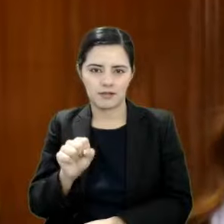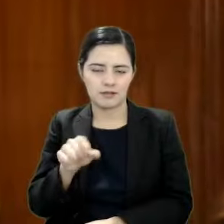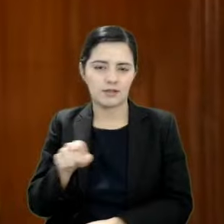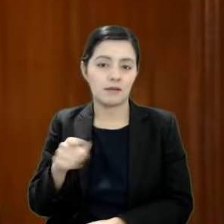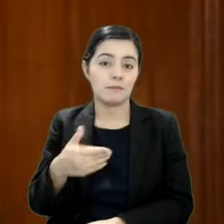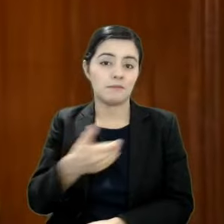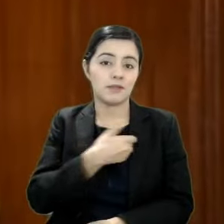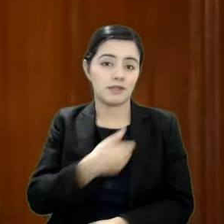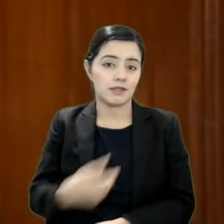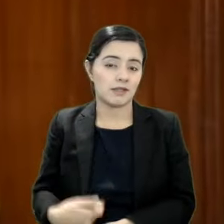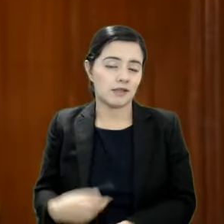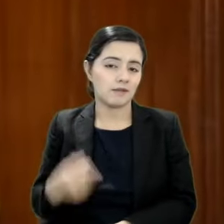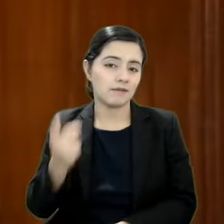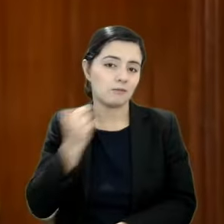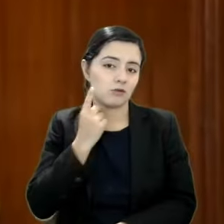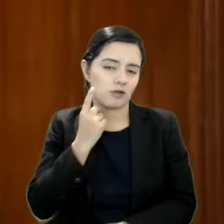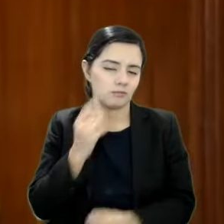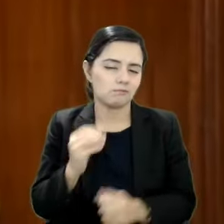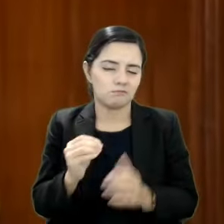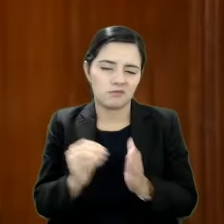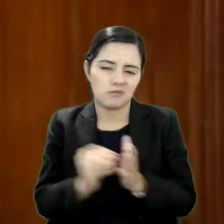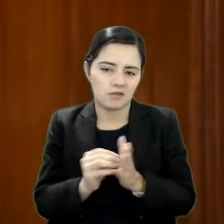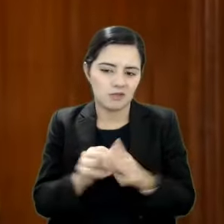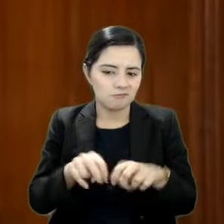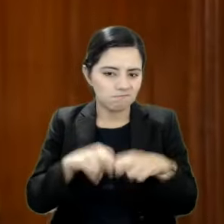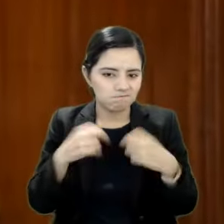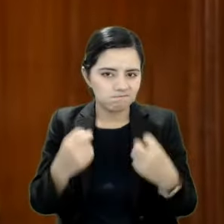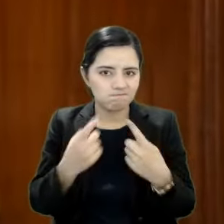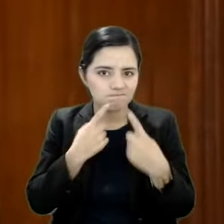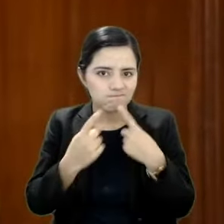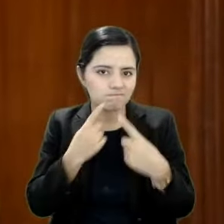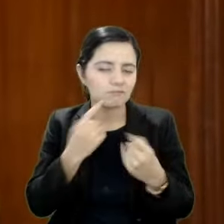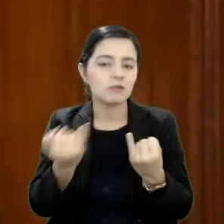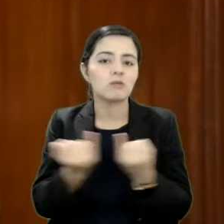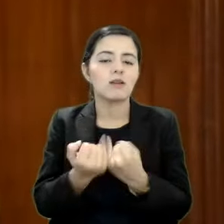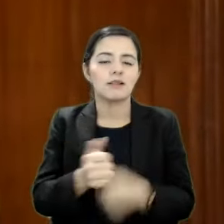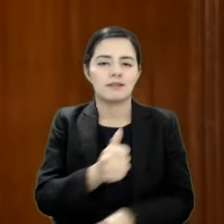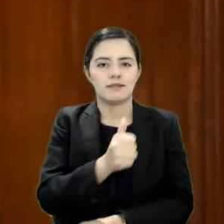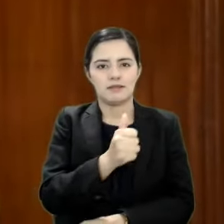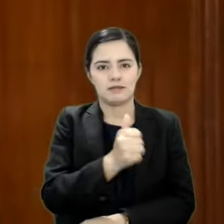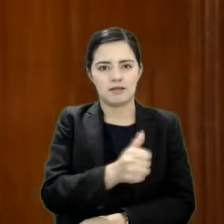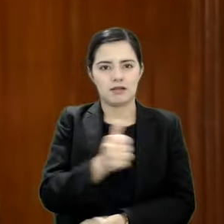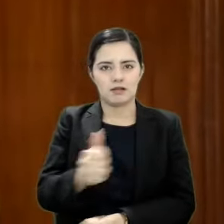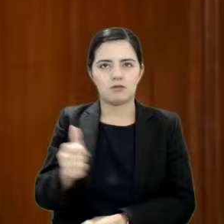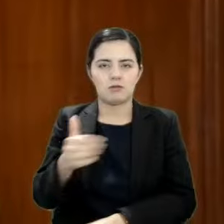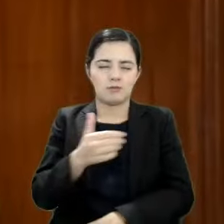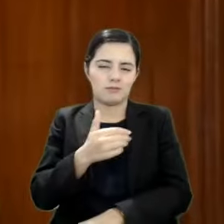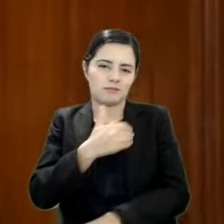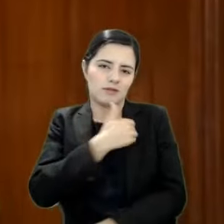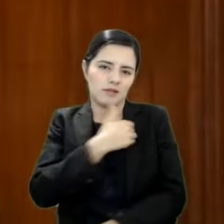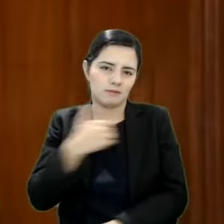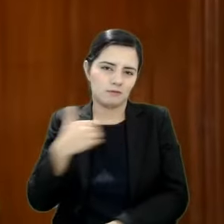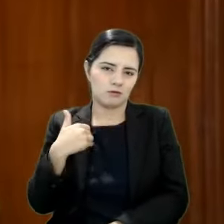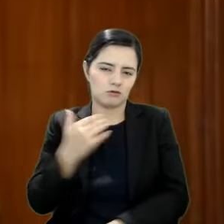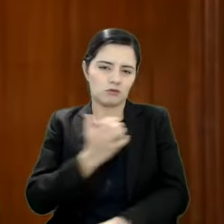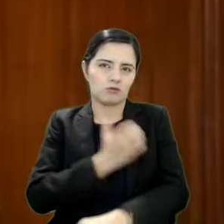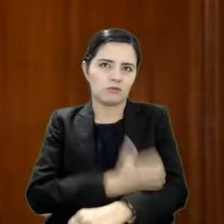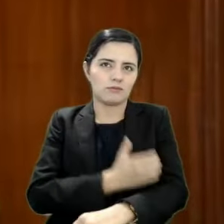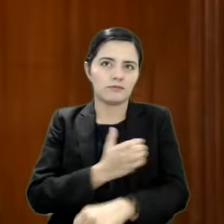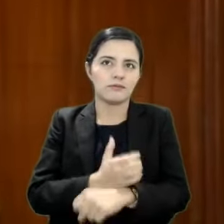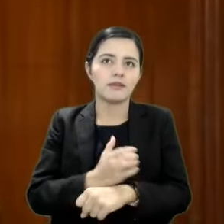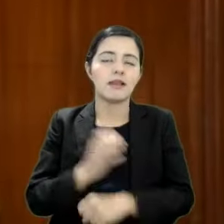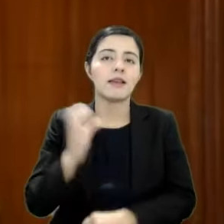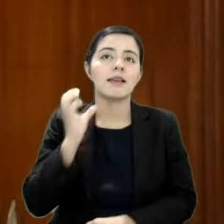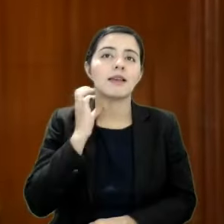Permanente, así como a cada uno y cada una de las integrantes de la 61ª